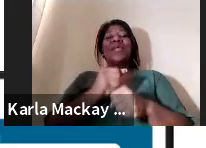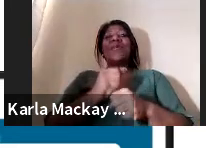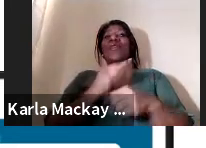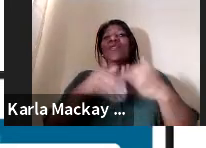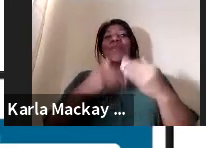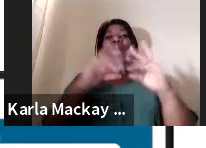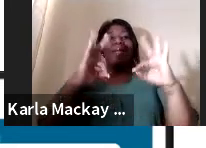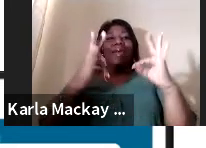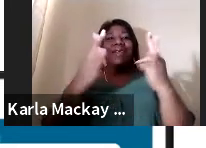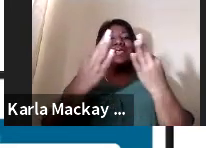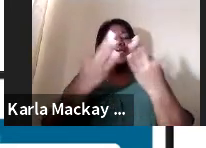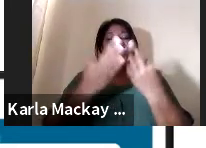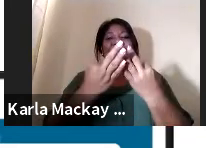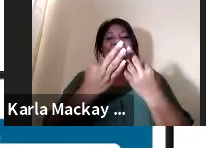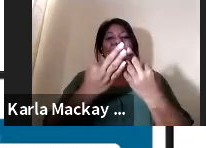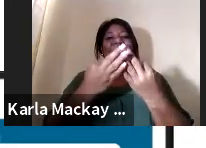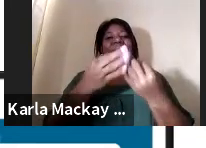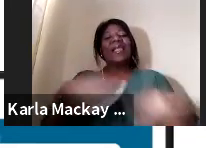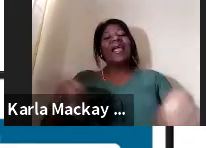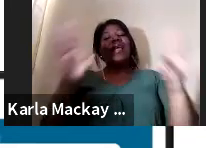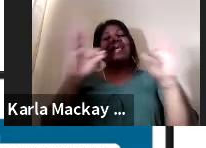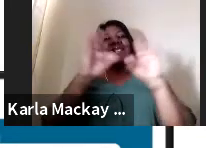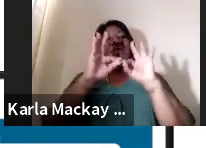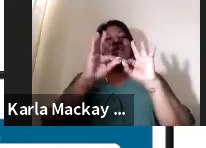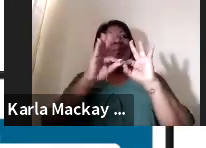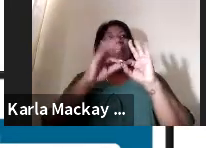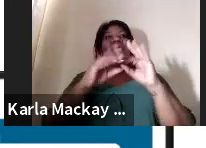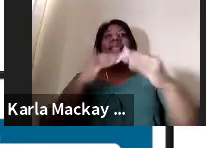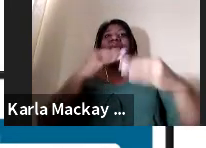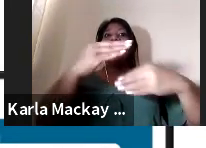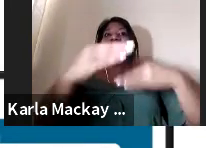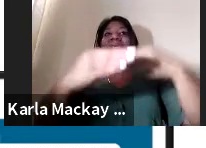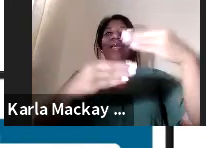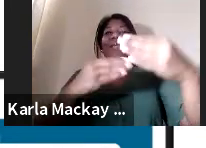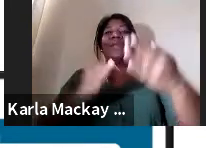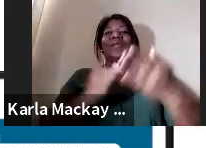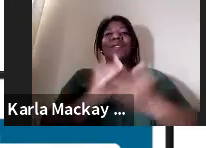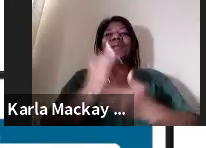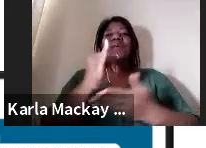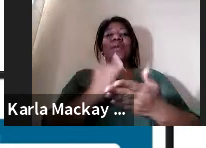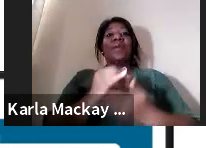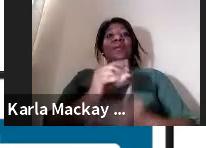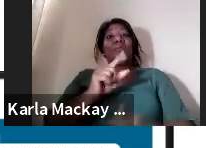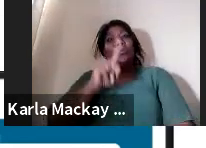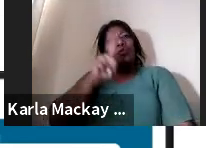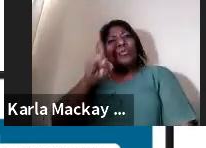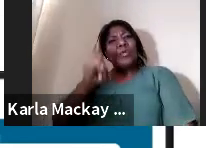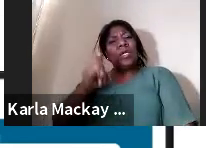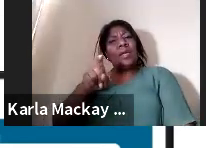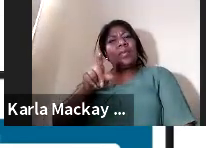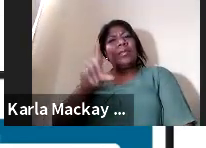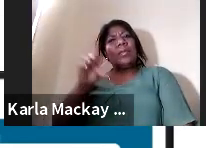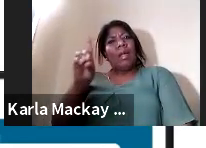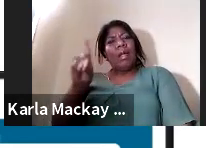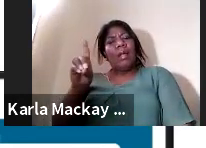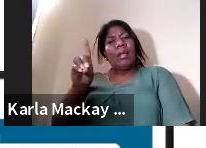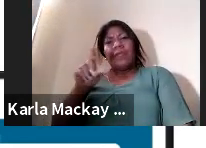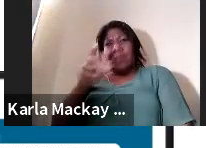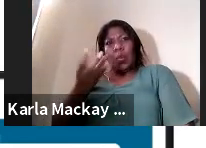en realidad es muy importante para este proceso pero cuando yo le pregunté a él si quería investigar